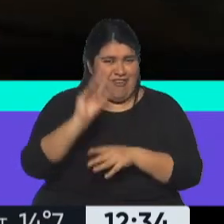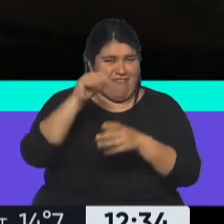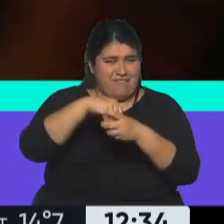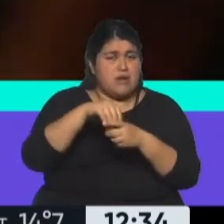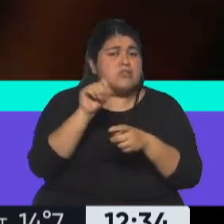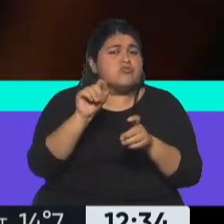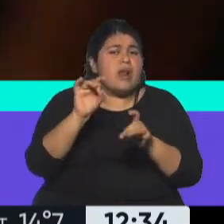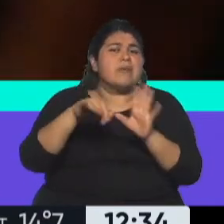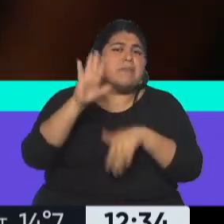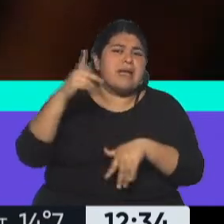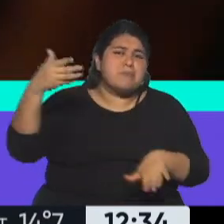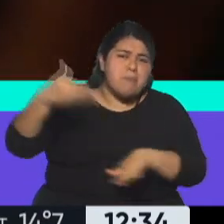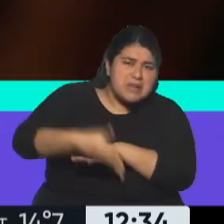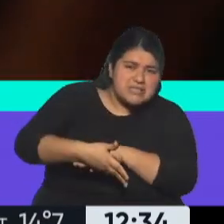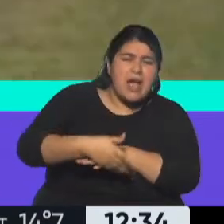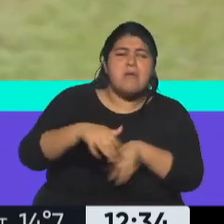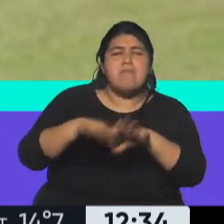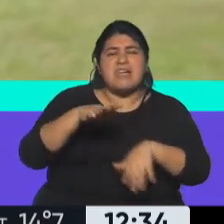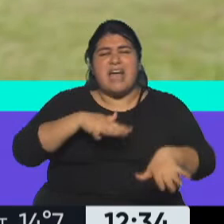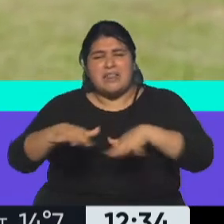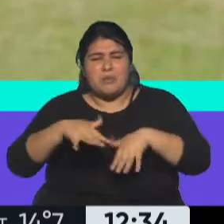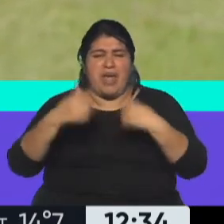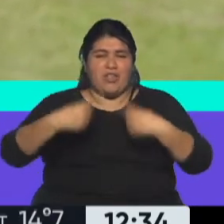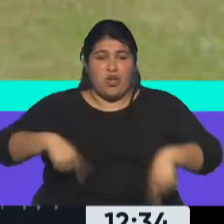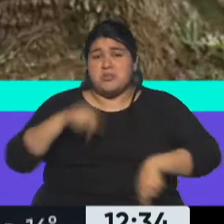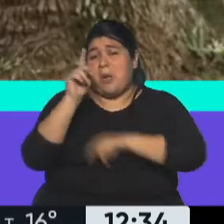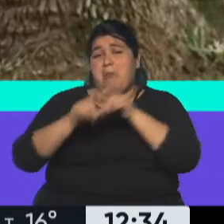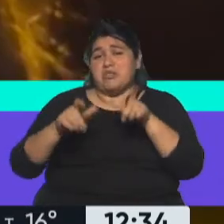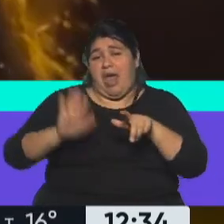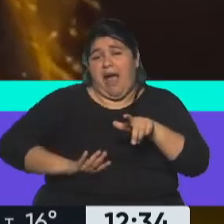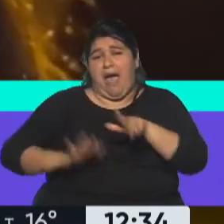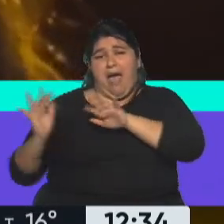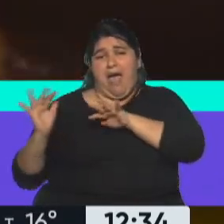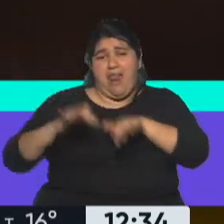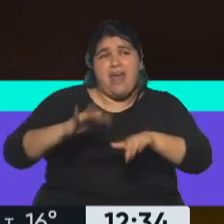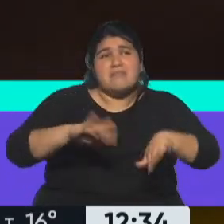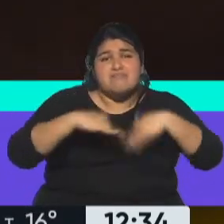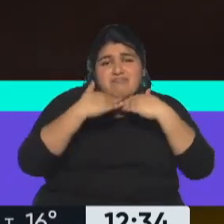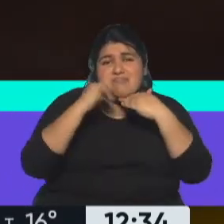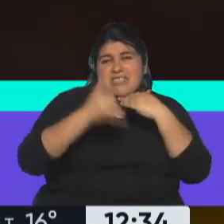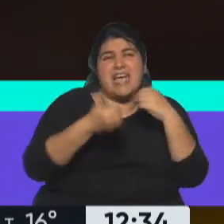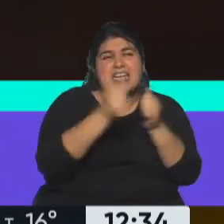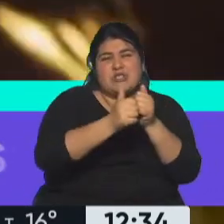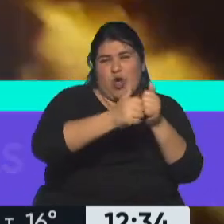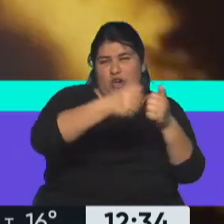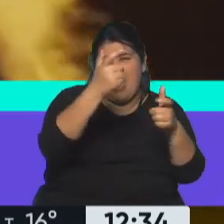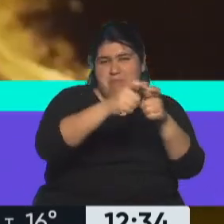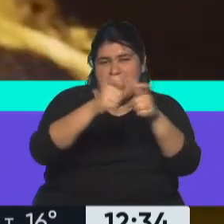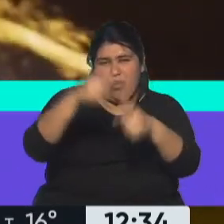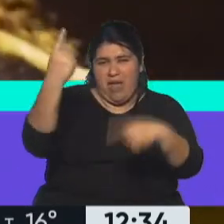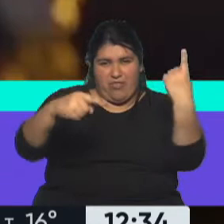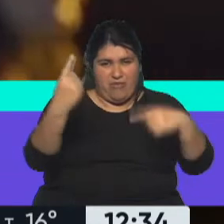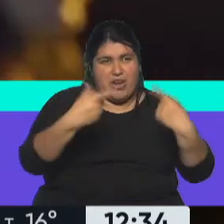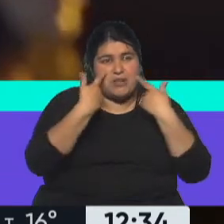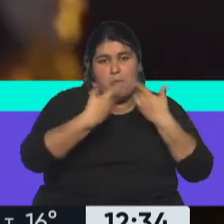O la presencialidad es más que nada en lo que tiene que ver con las actividades y con la gente que va a ir allí a ver las historias que se presenten en